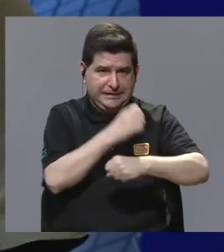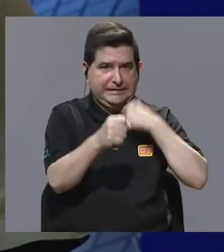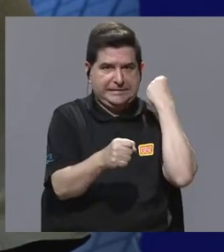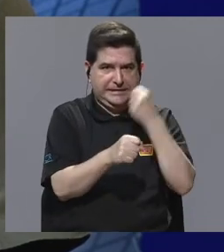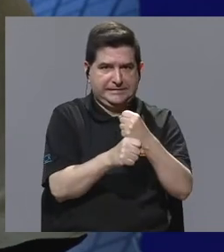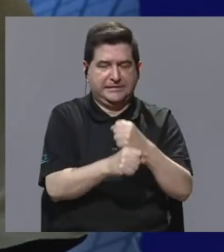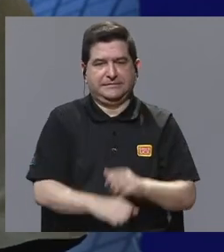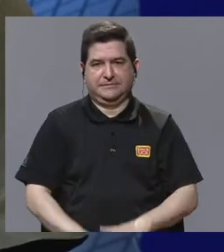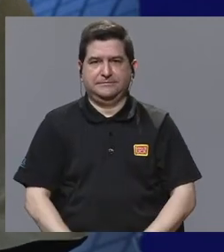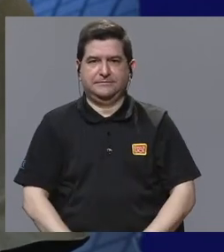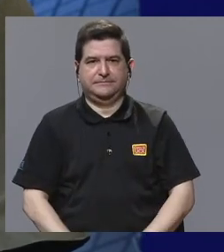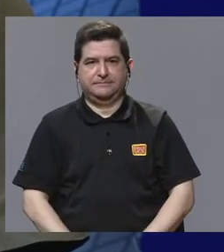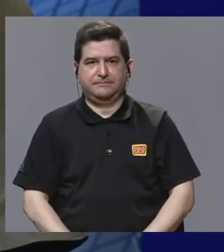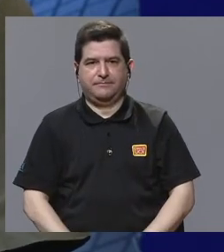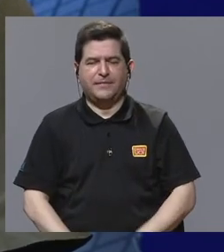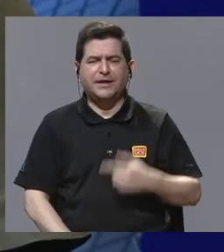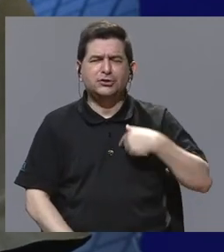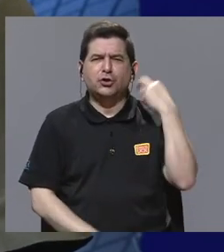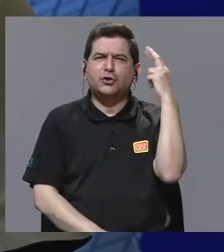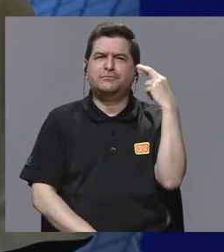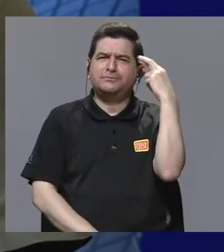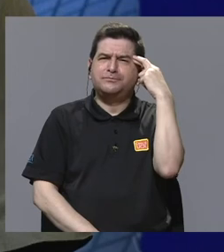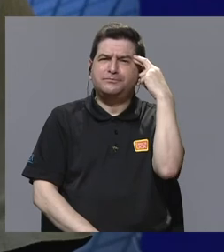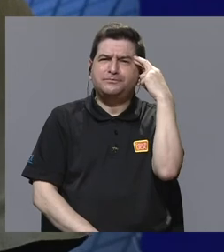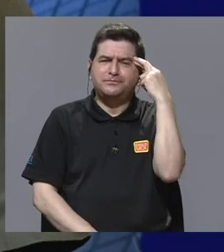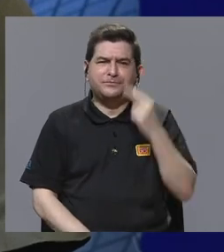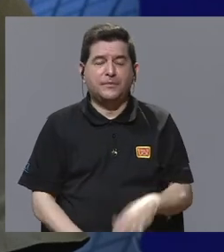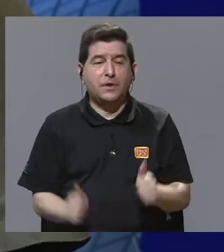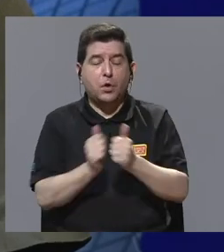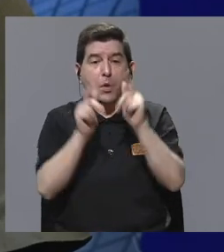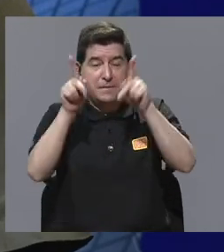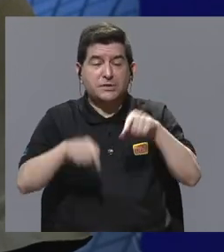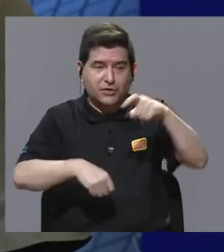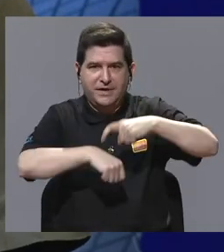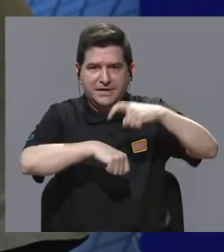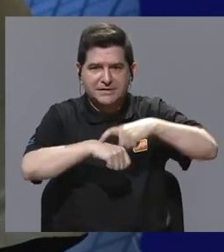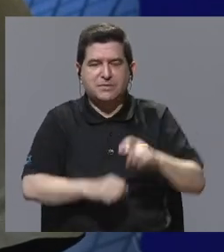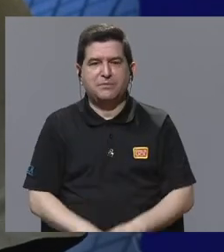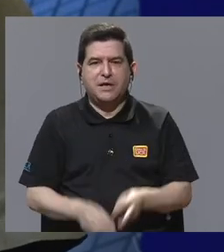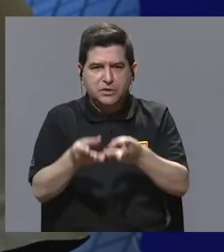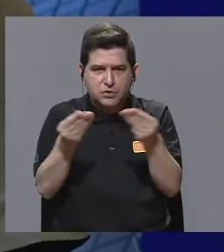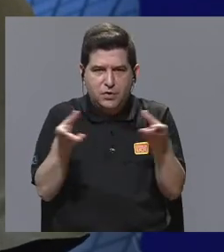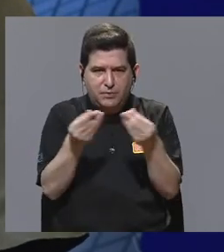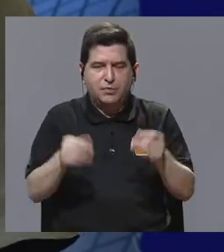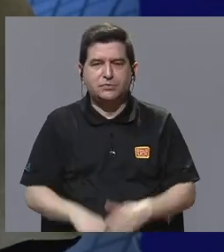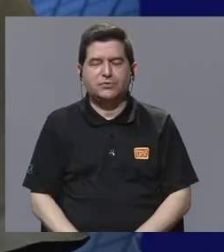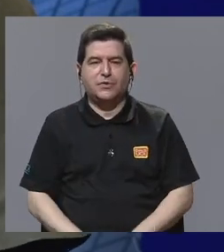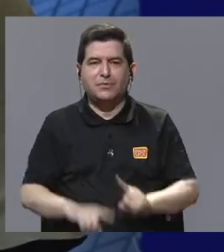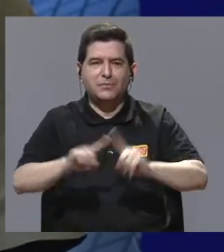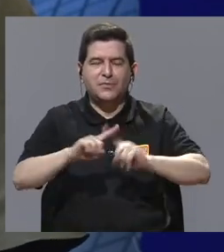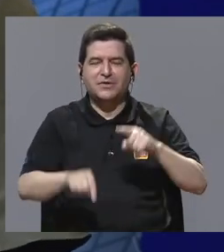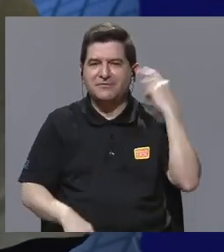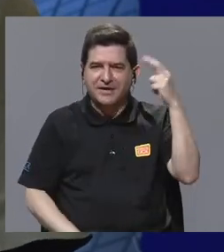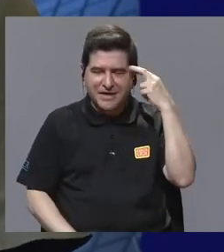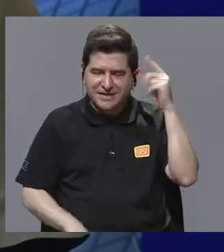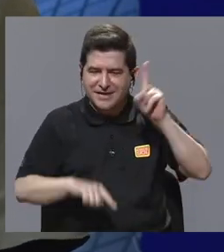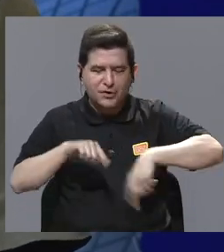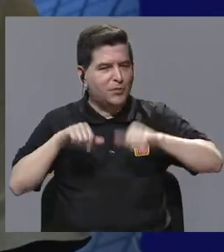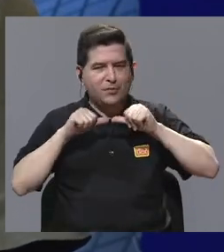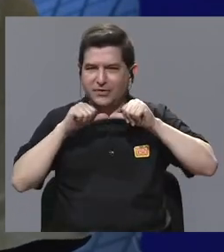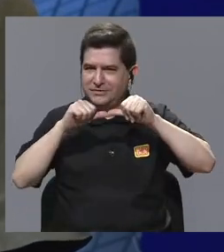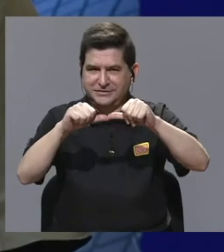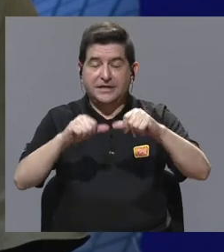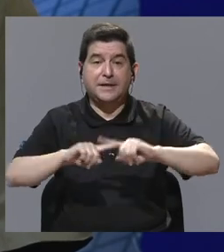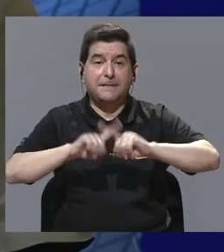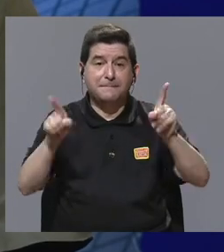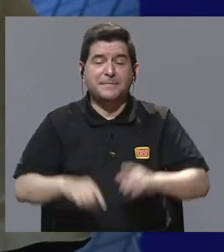donde puse a reflexionar junto con una persona que en ese momento estaba en la producción, que no pudo ser por diferentes razones, no pudo continuar, pero